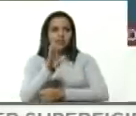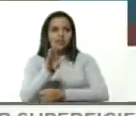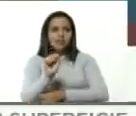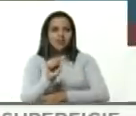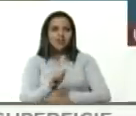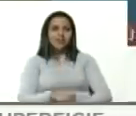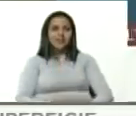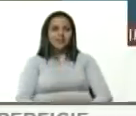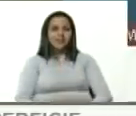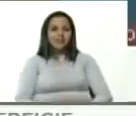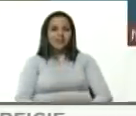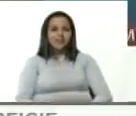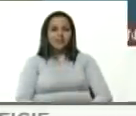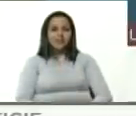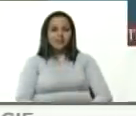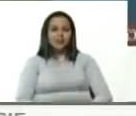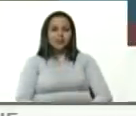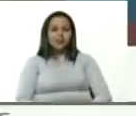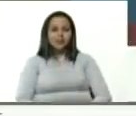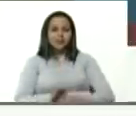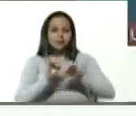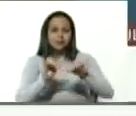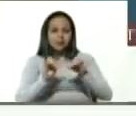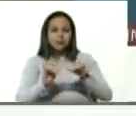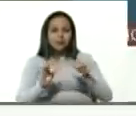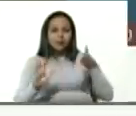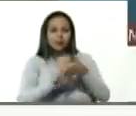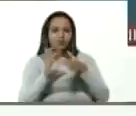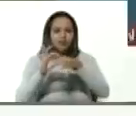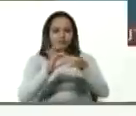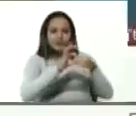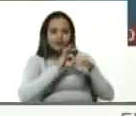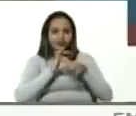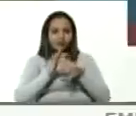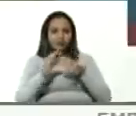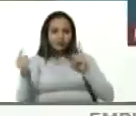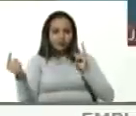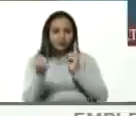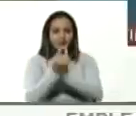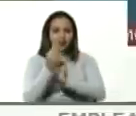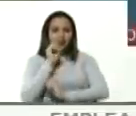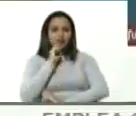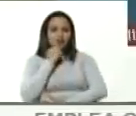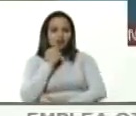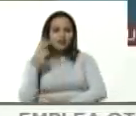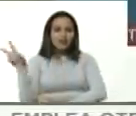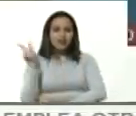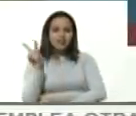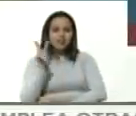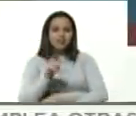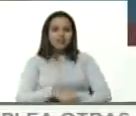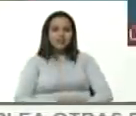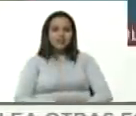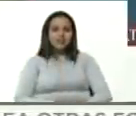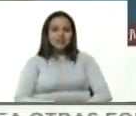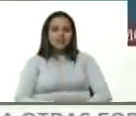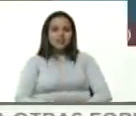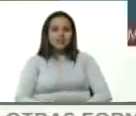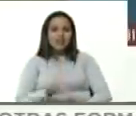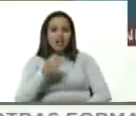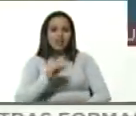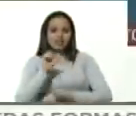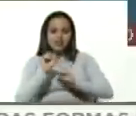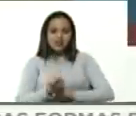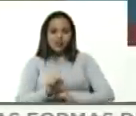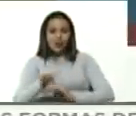conjunto pero bueno aprovechando ese vínculo cercano que hay entre Rusia Venezuela bueno habrá seguro que habrá